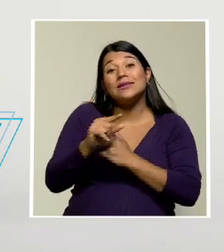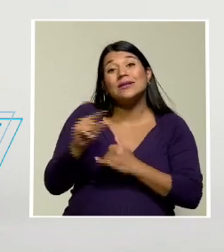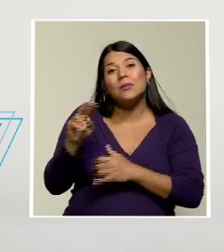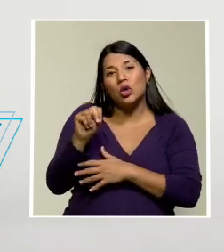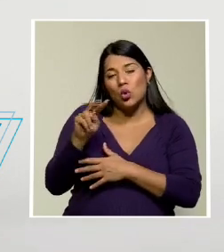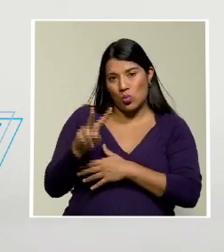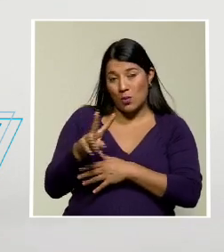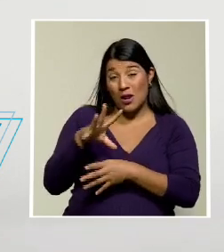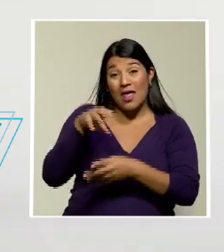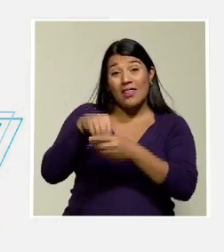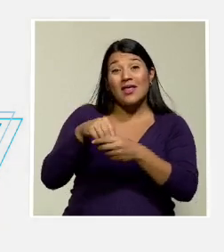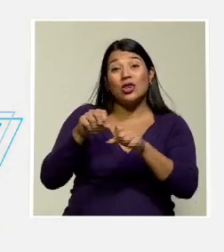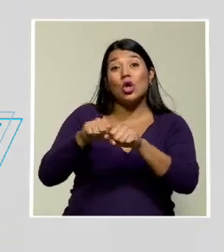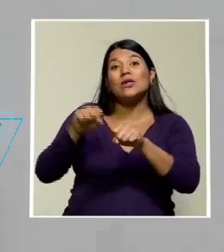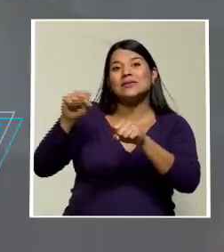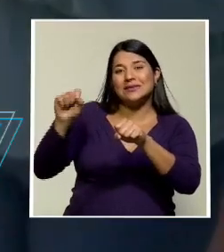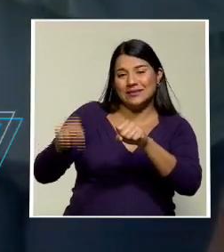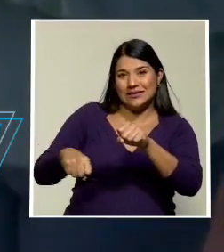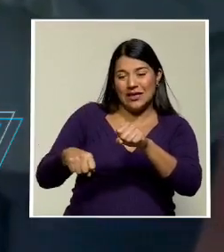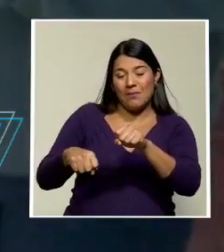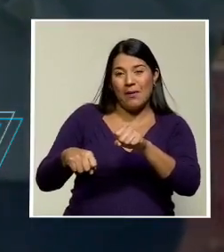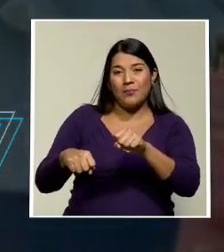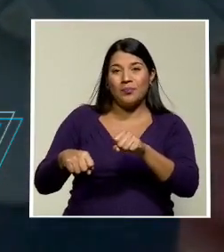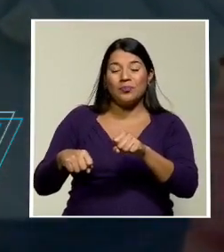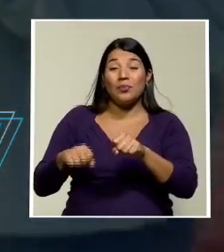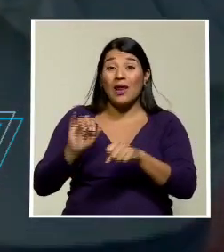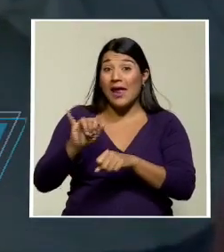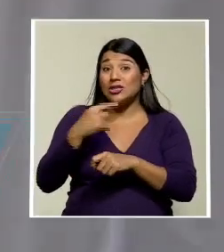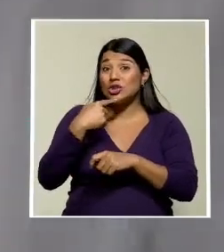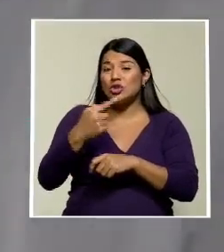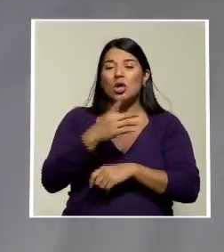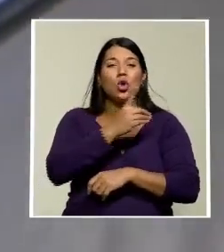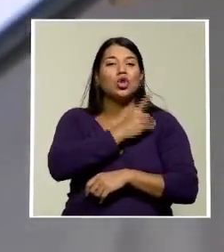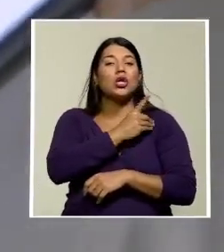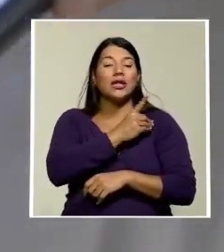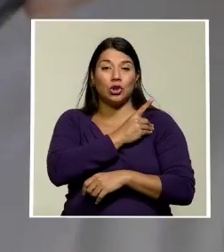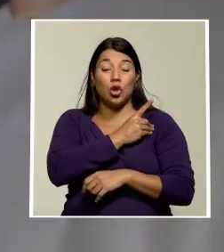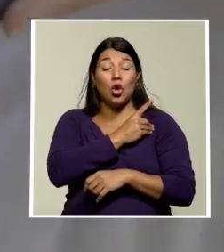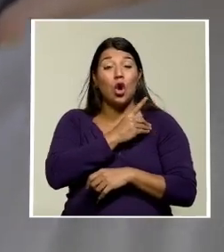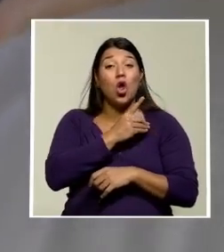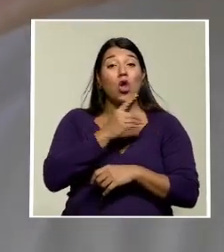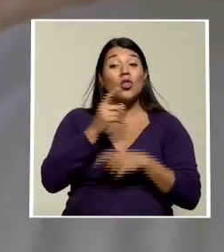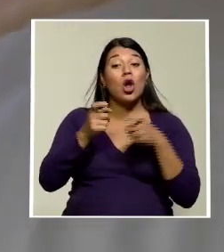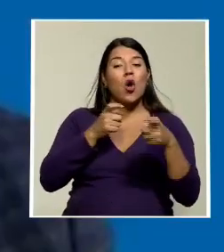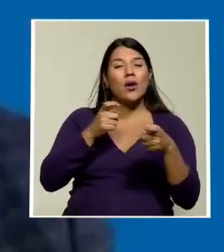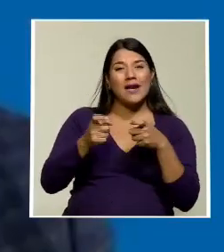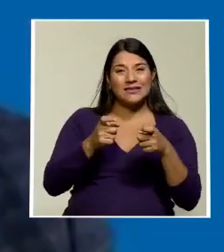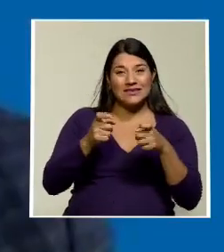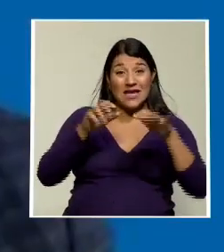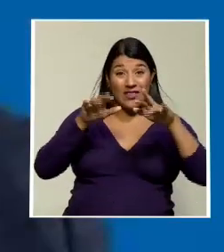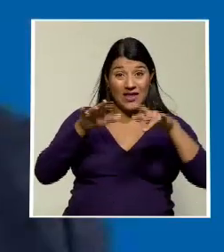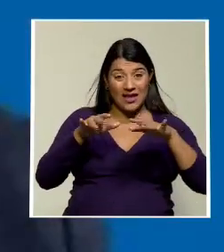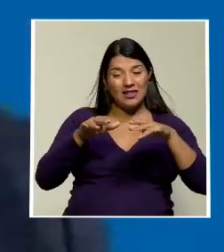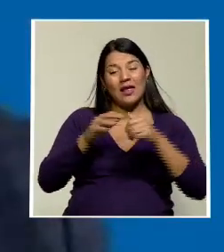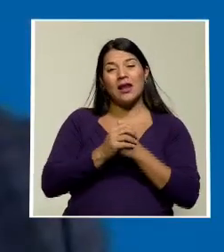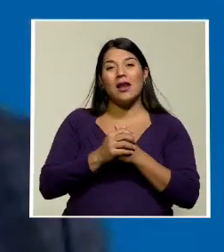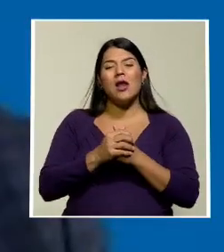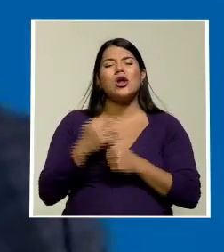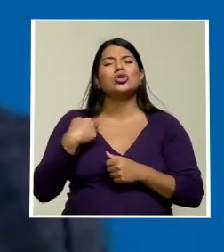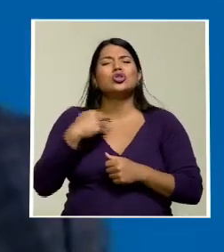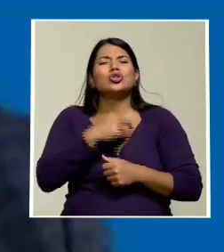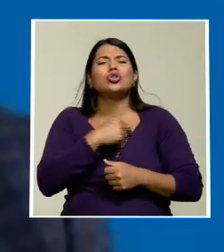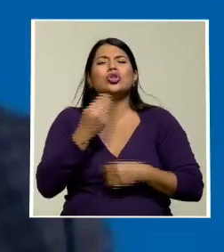dentro del sistema que ya existe de pase de salud. Así lo explicó el director de Gobernanza Digital, Jorge Mora. Hemos venido trabajando es